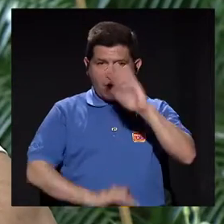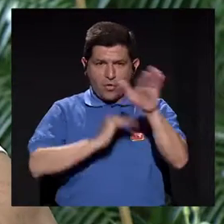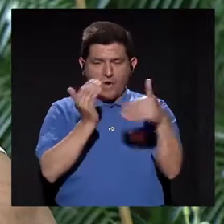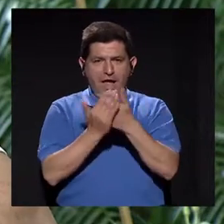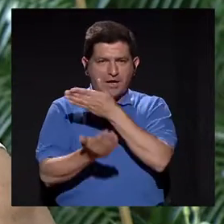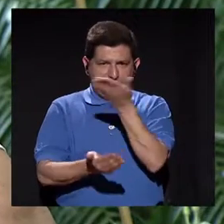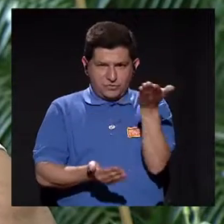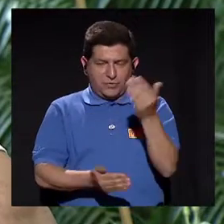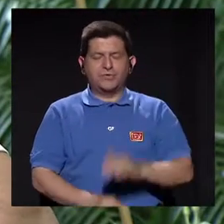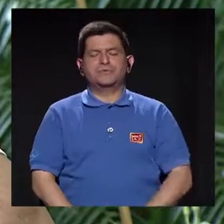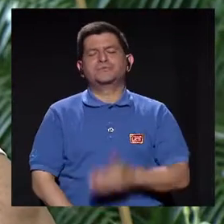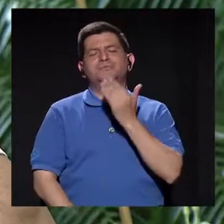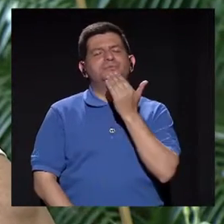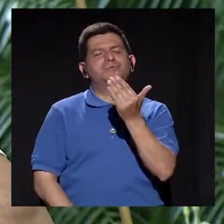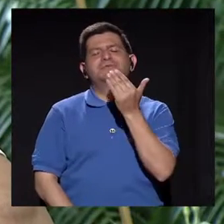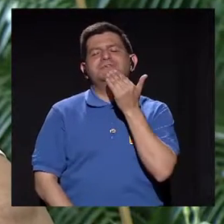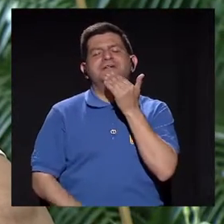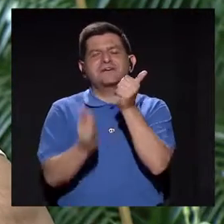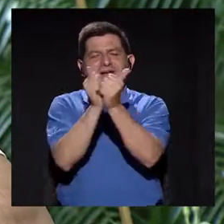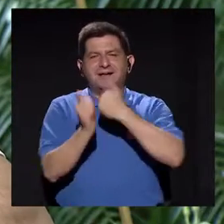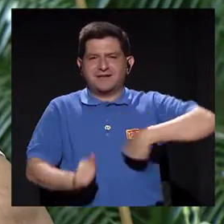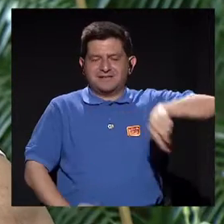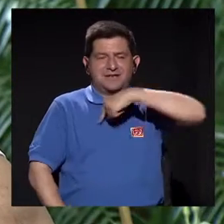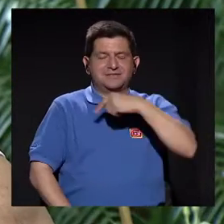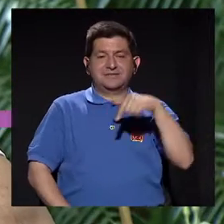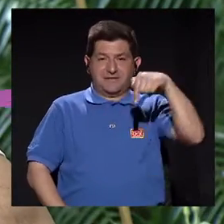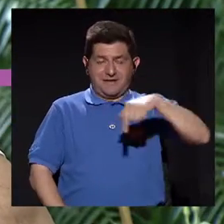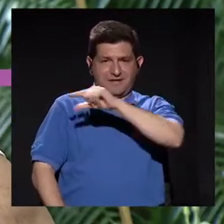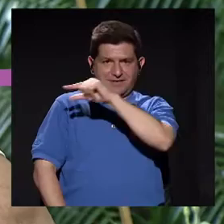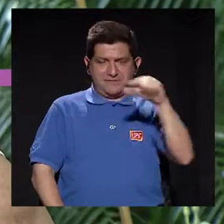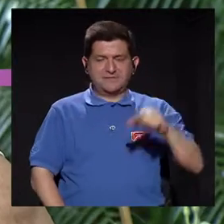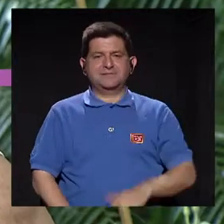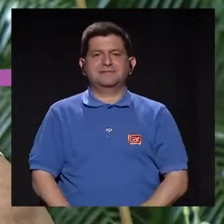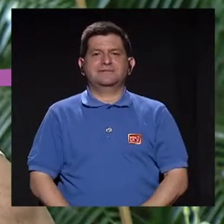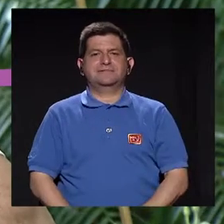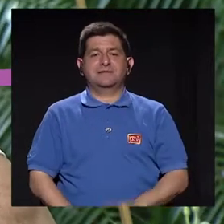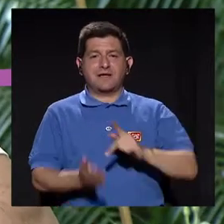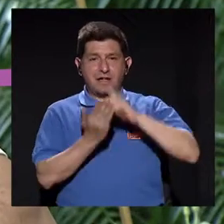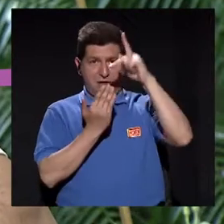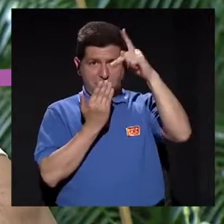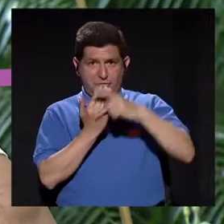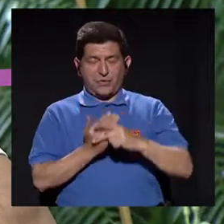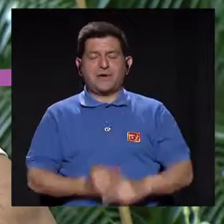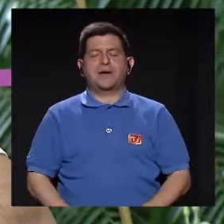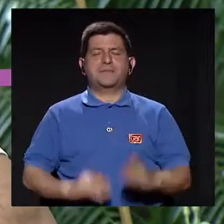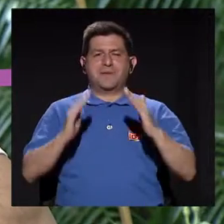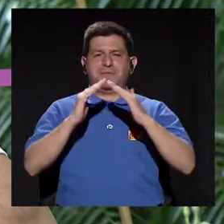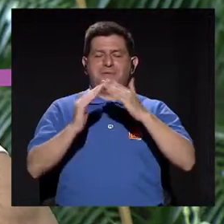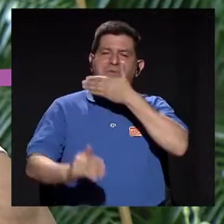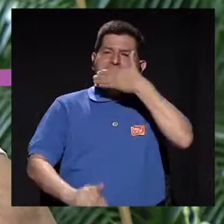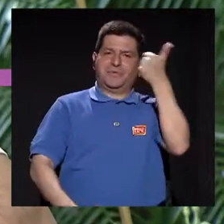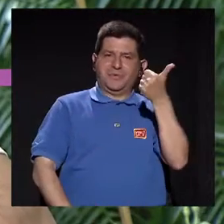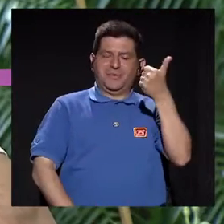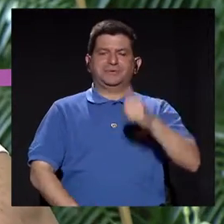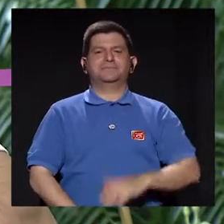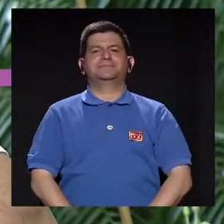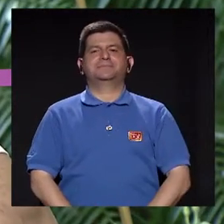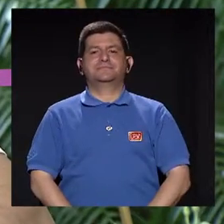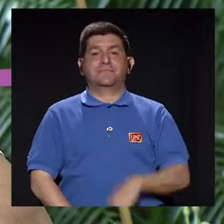Hola a todos y todas. Muchas gracias por acompañarnos una semana más acá en su telerevista Vivir Mejor.